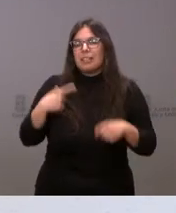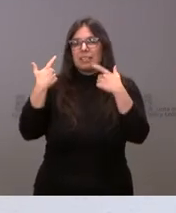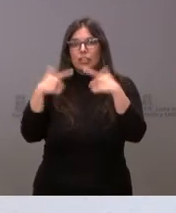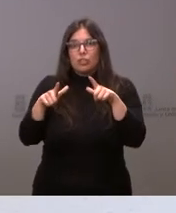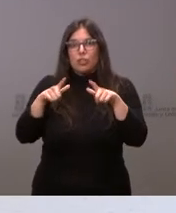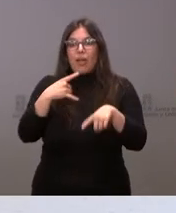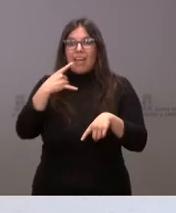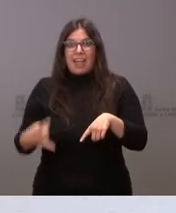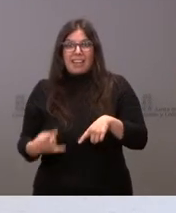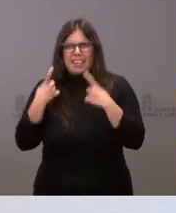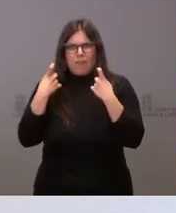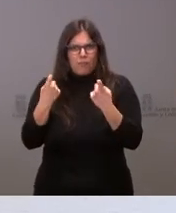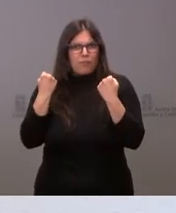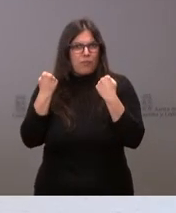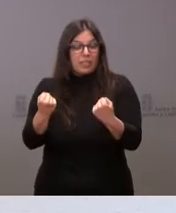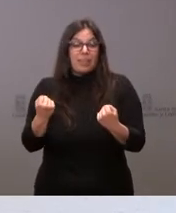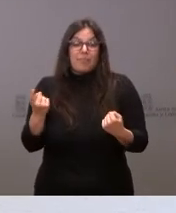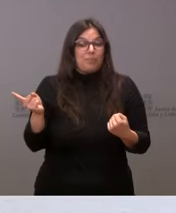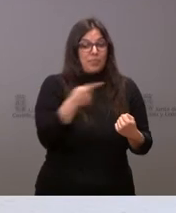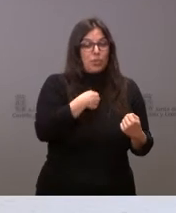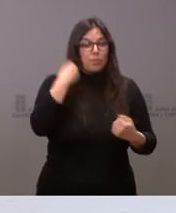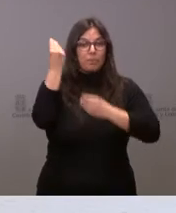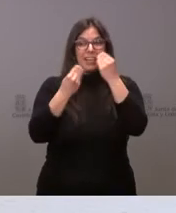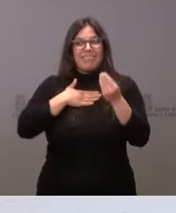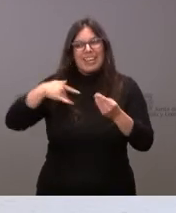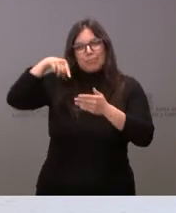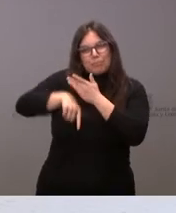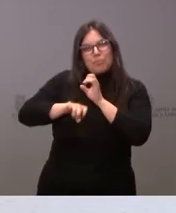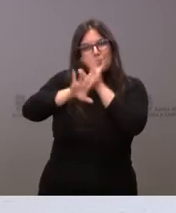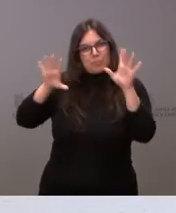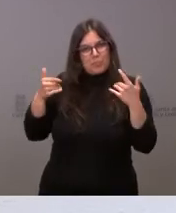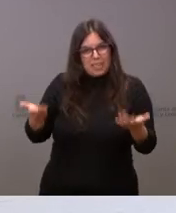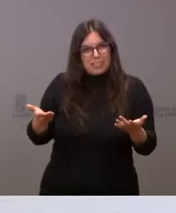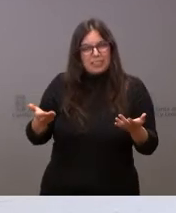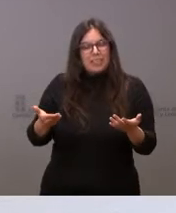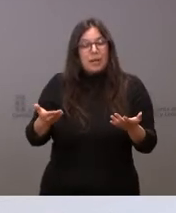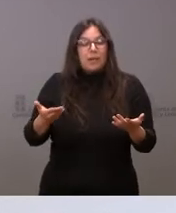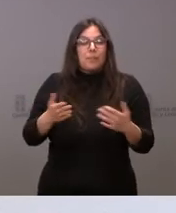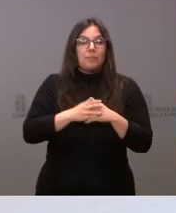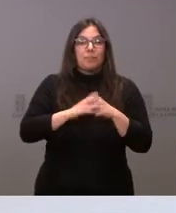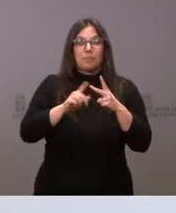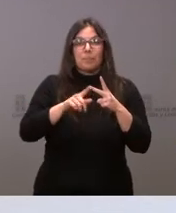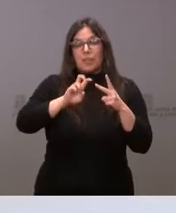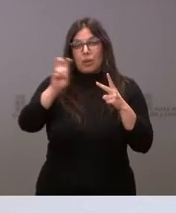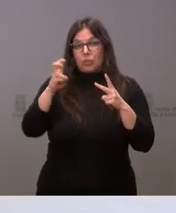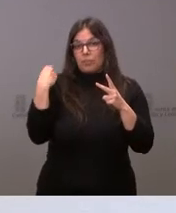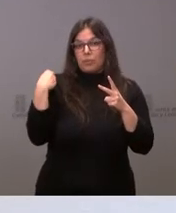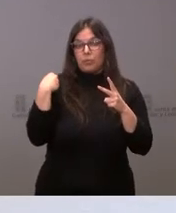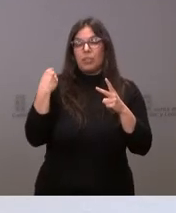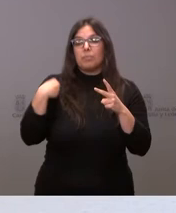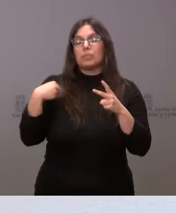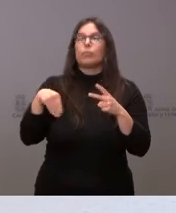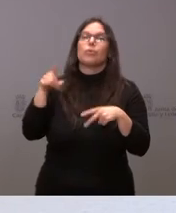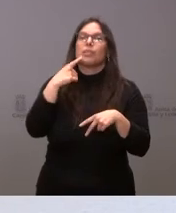electrointensivo. Me parecía de especial referencia. Respecto de las palabras de